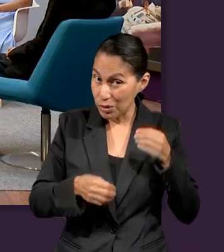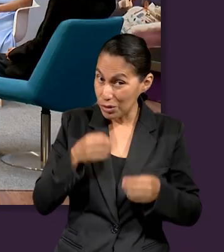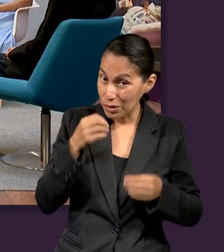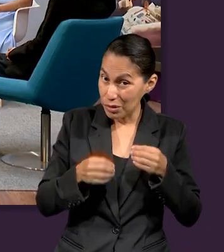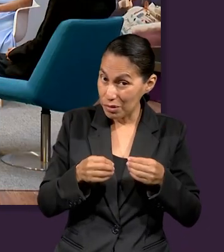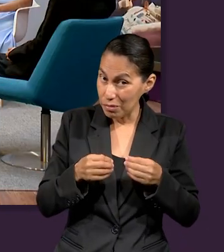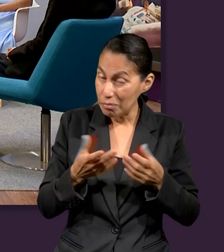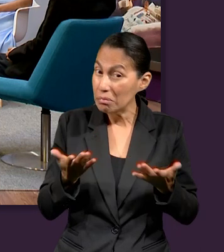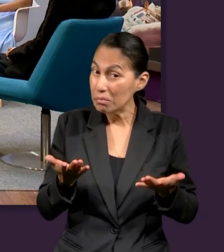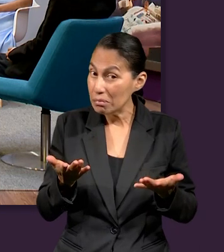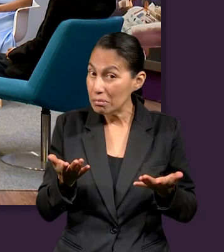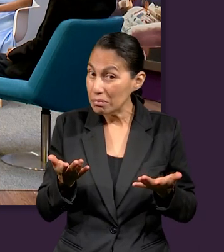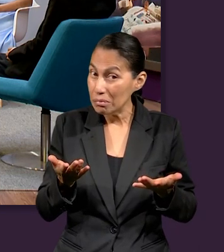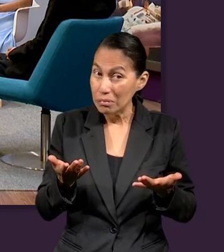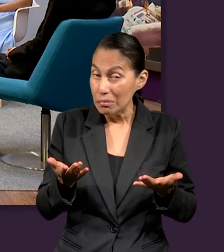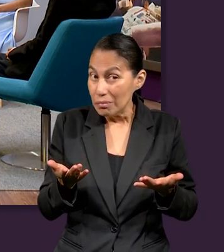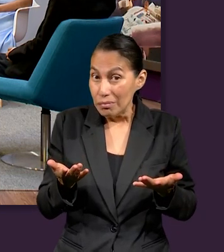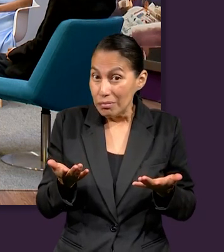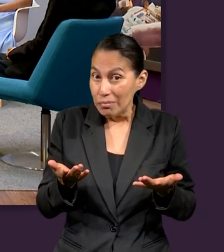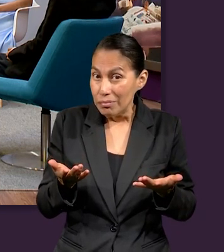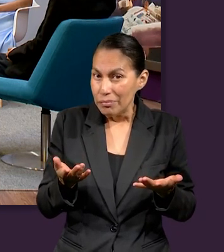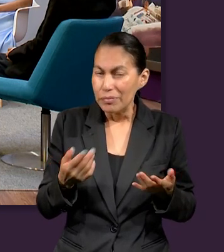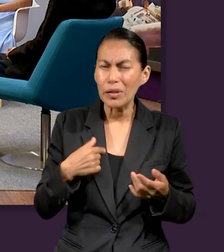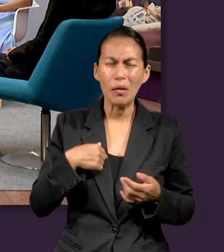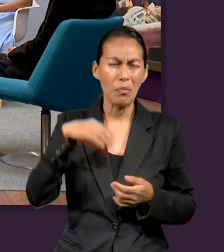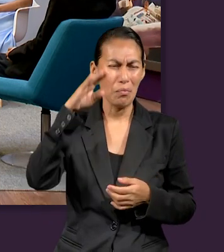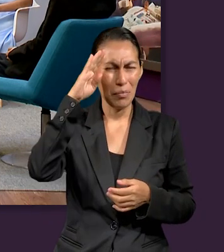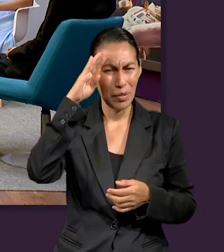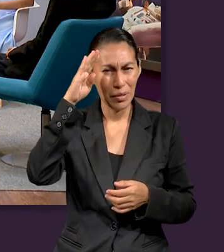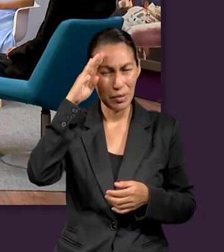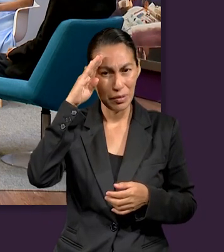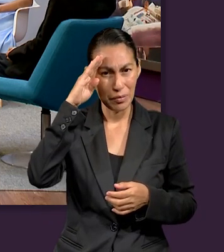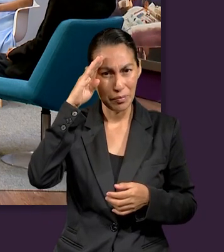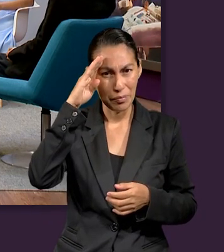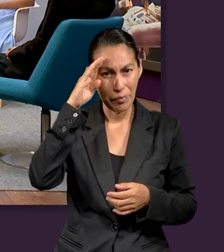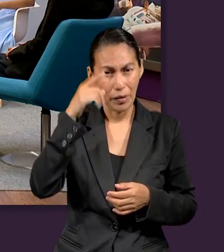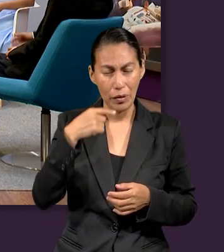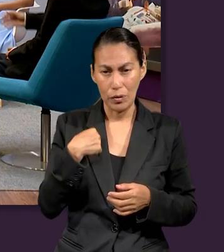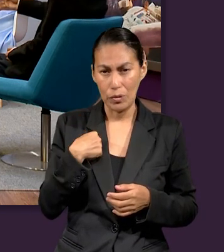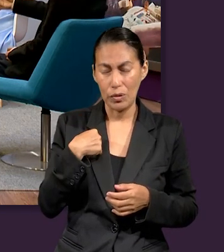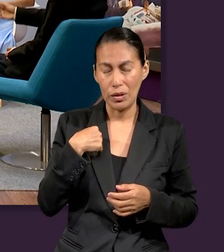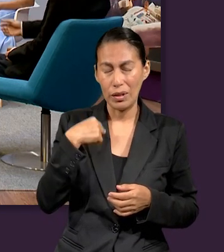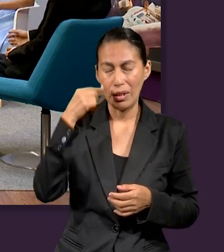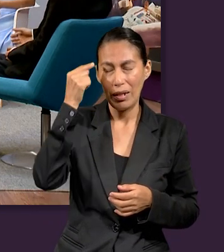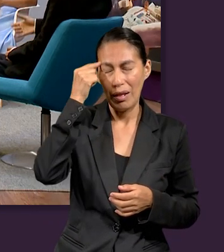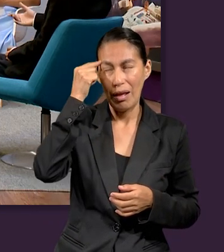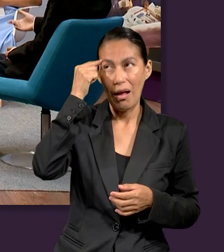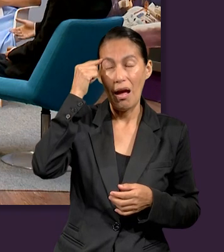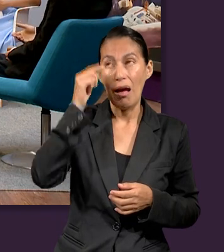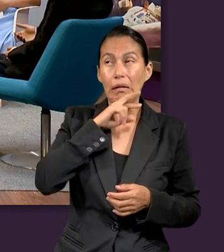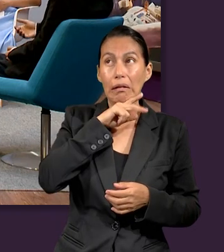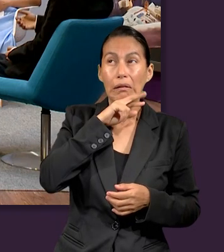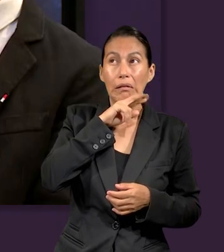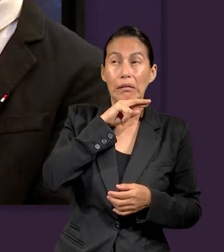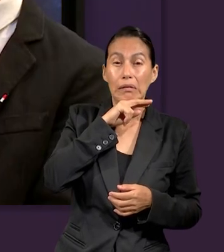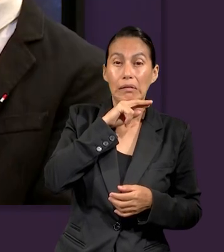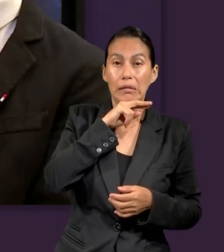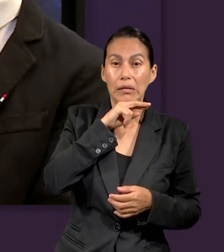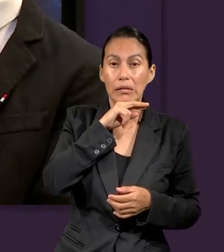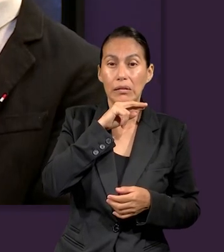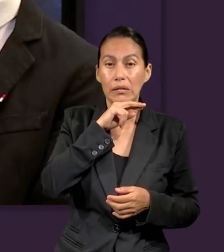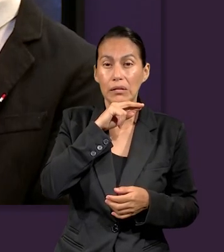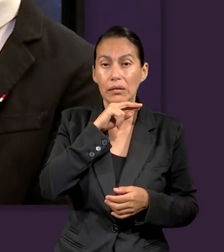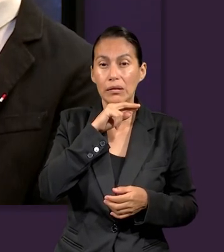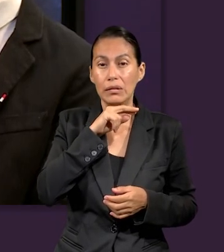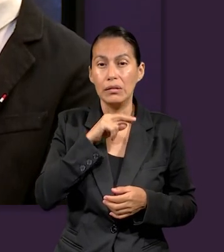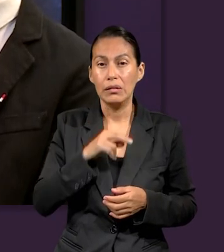¿Hay alguna preocupación en ustedes en relación al juicio, chicos? Yo creo que se crea, creamos en nuestra